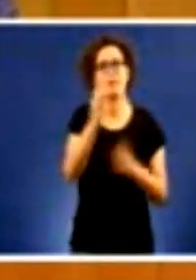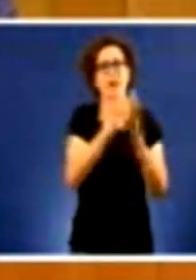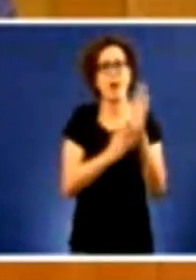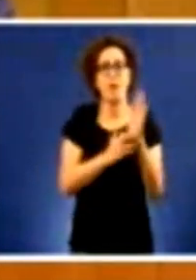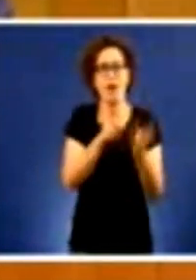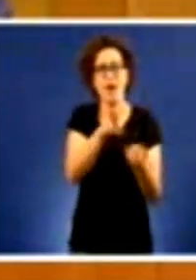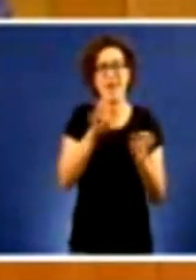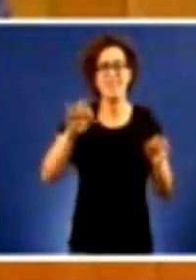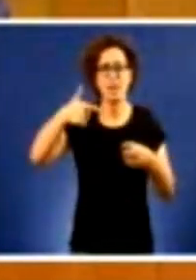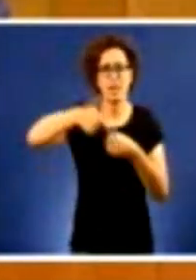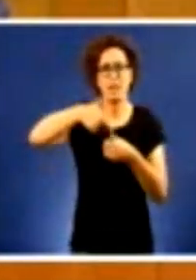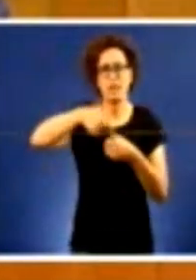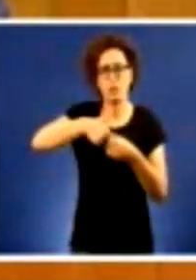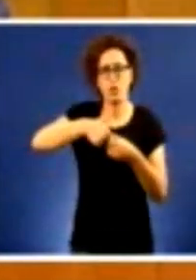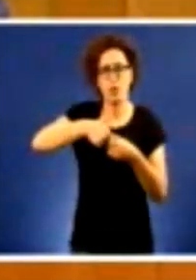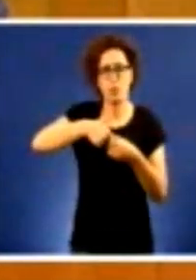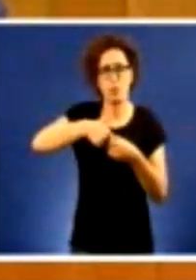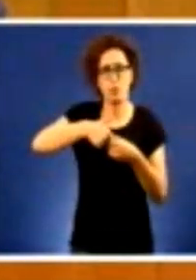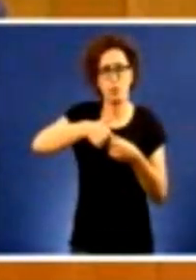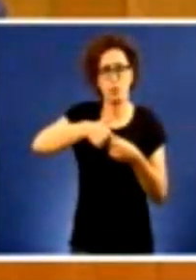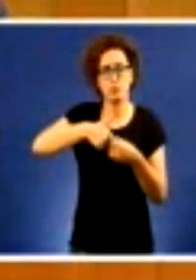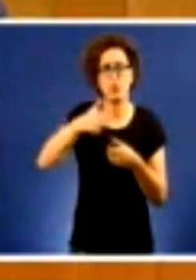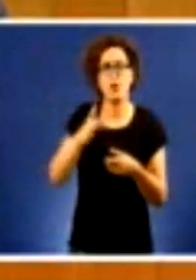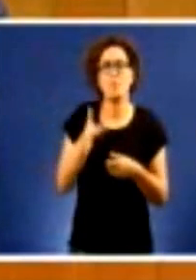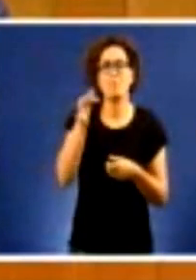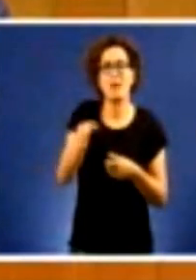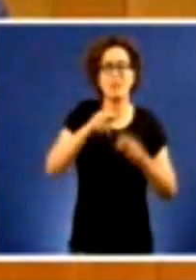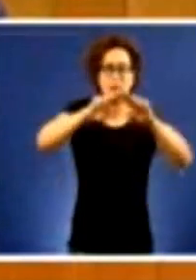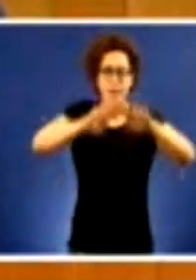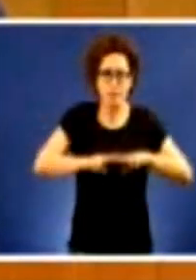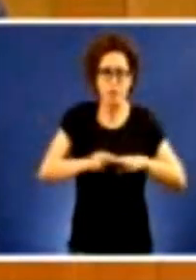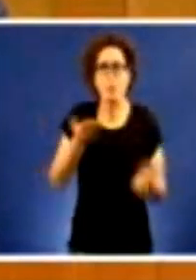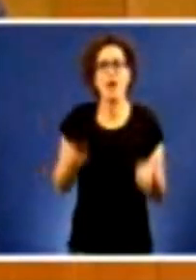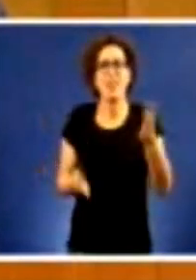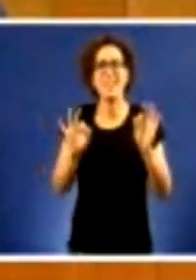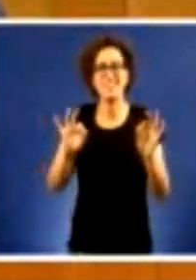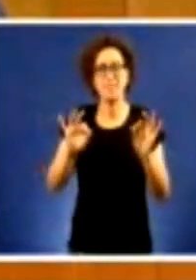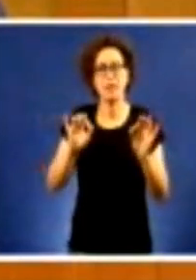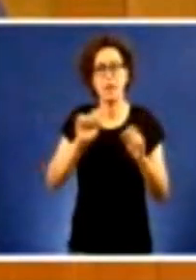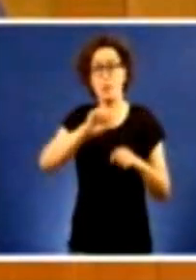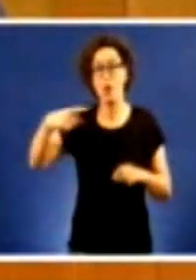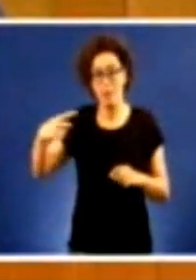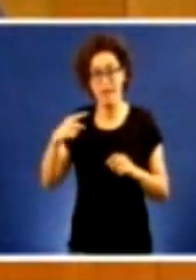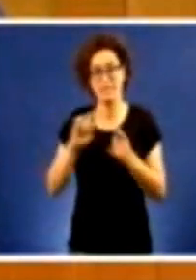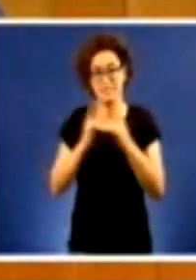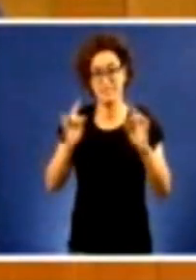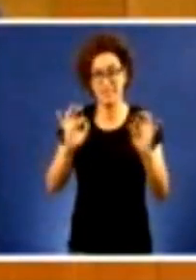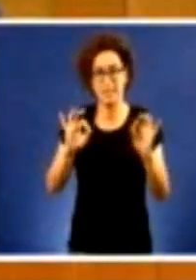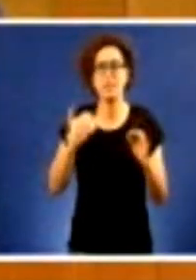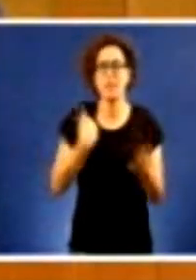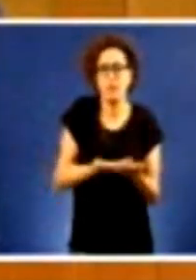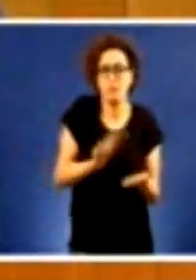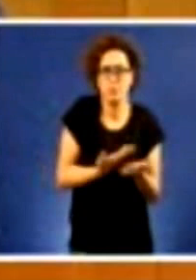hidrocarburos a revisión a valoración dos inmobles cuestións que se atén están plasmadas en